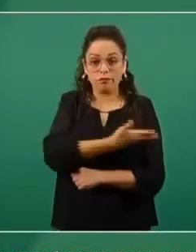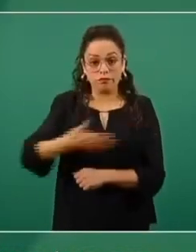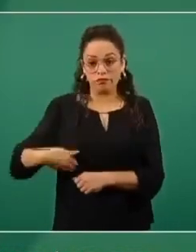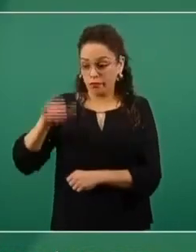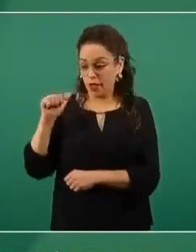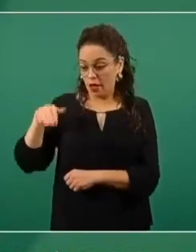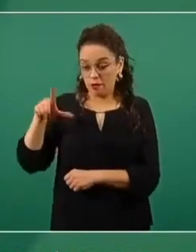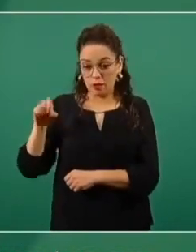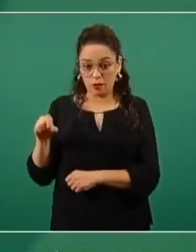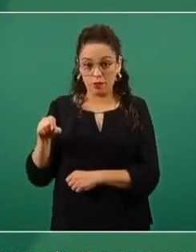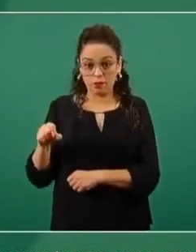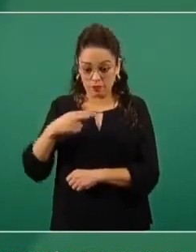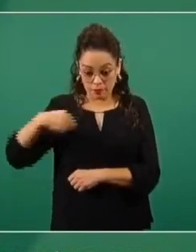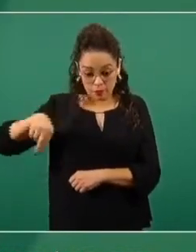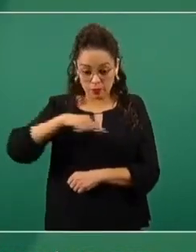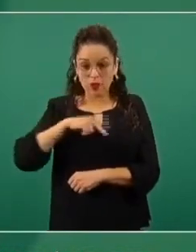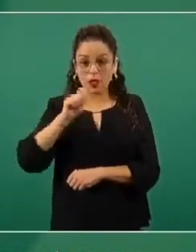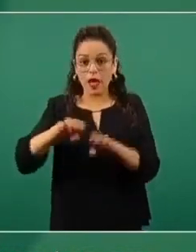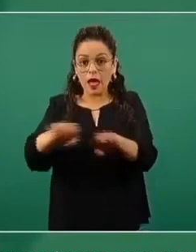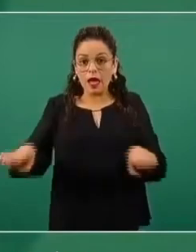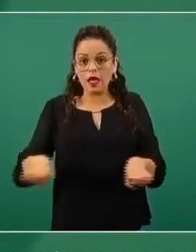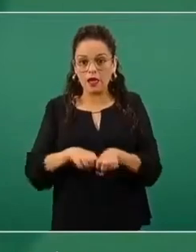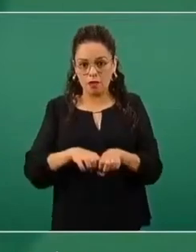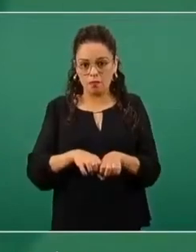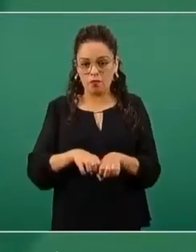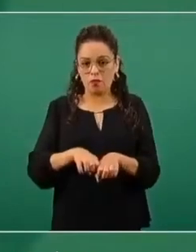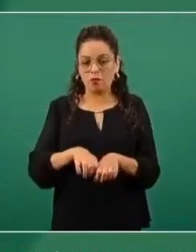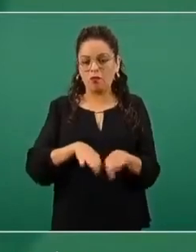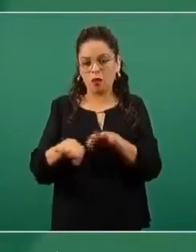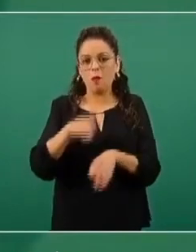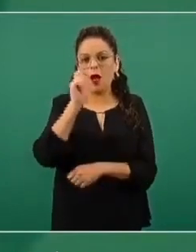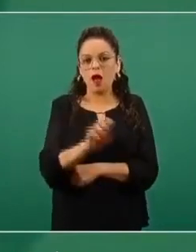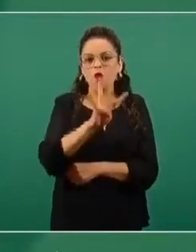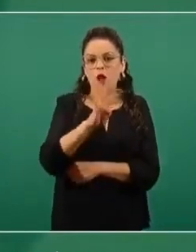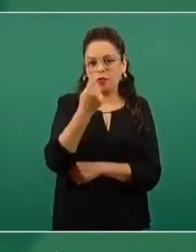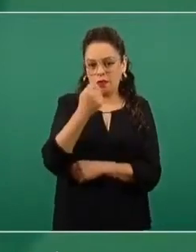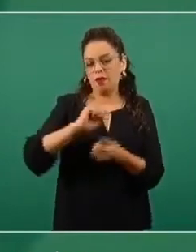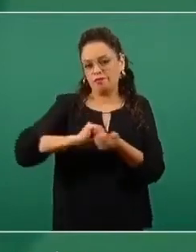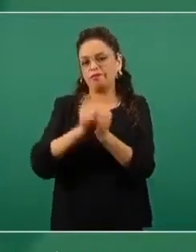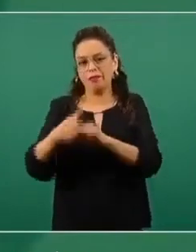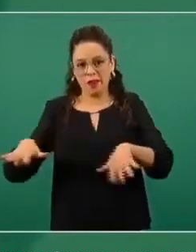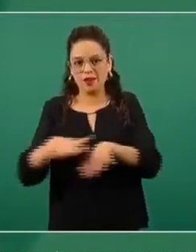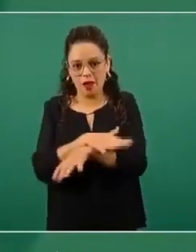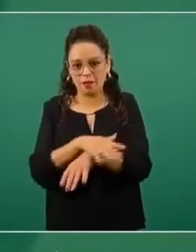trabajando para la Cuarta Transformación, quienes estamos con una encomienda como personas funcionarias públicas,